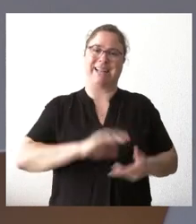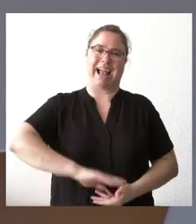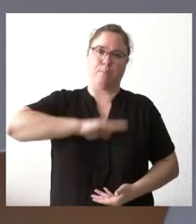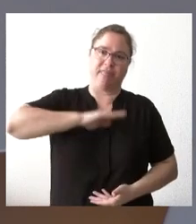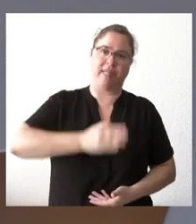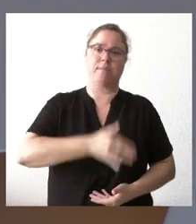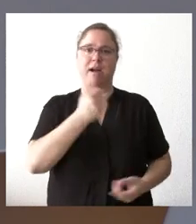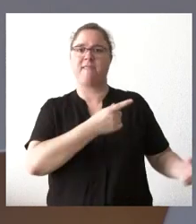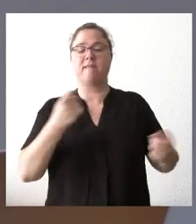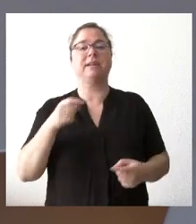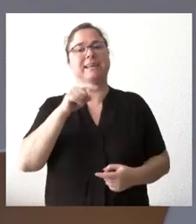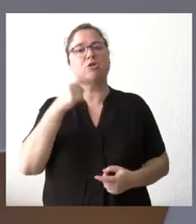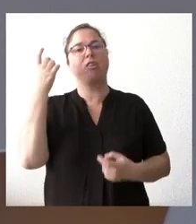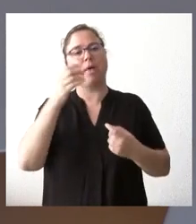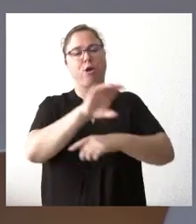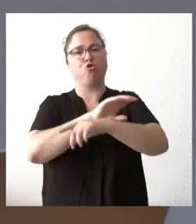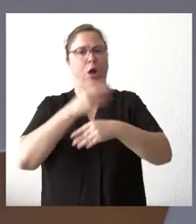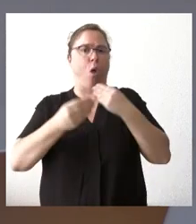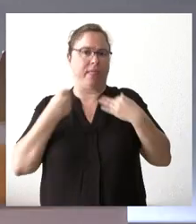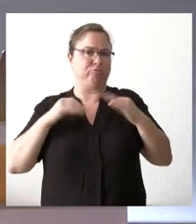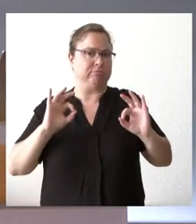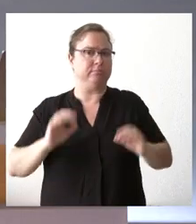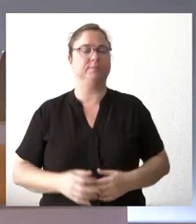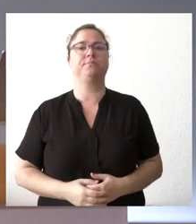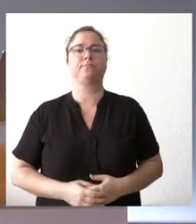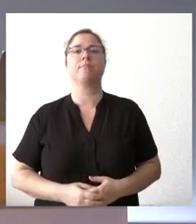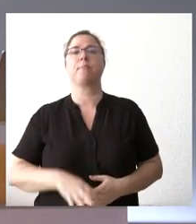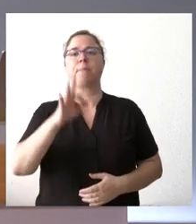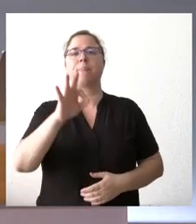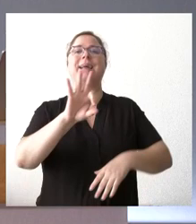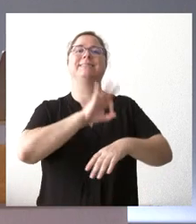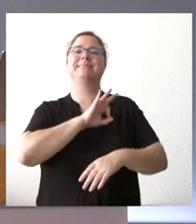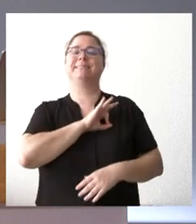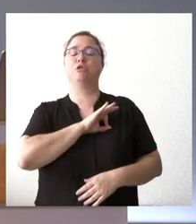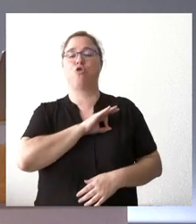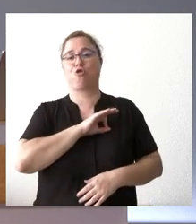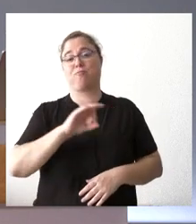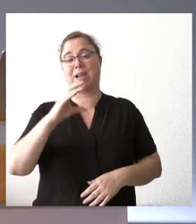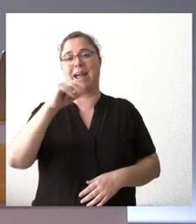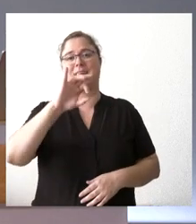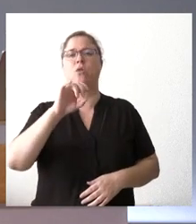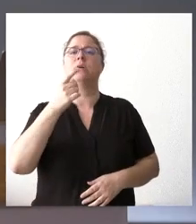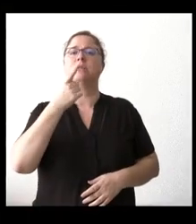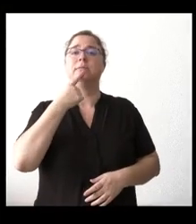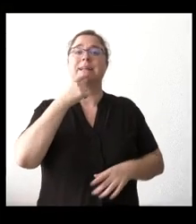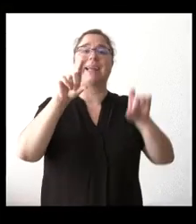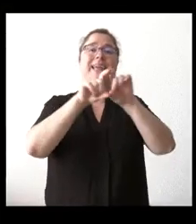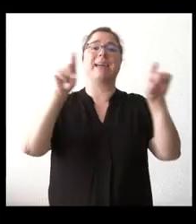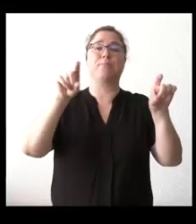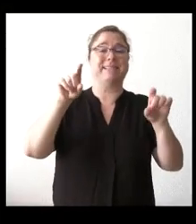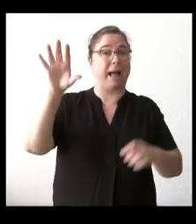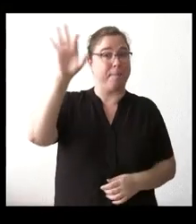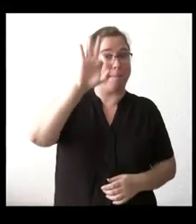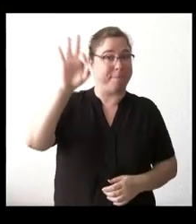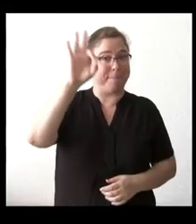Por lo tanto, eso es lo que tiene que trabajar el consejero y es que está haciendo. Sí, señor Carrido, quería preguntarle por la deslocalización de la empresa palentina